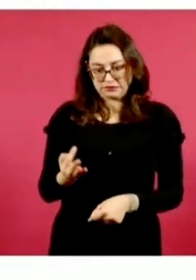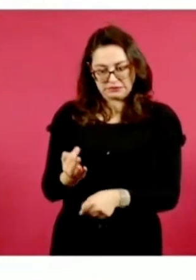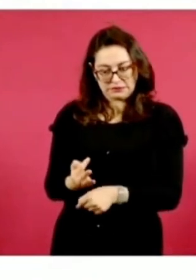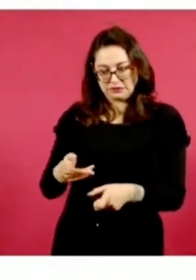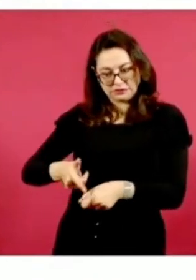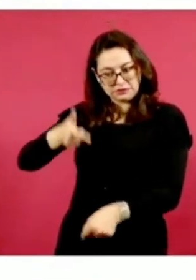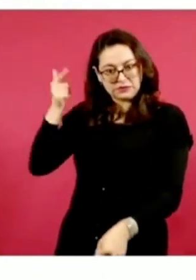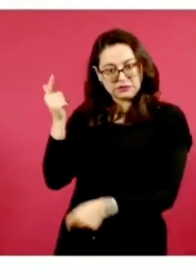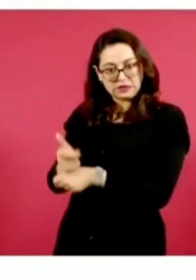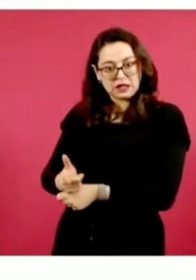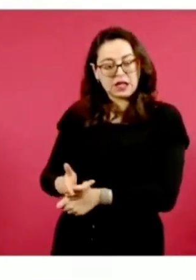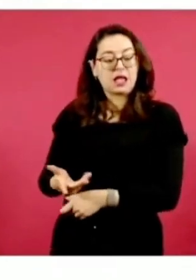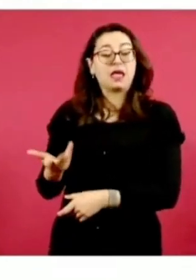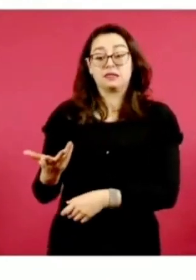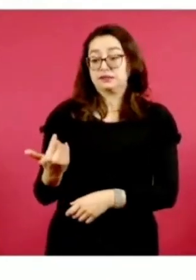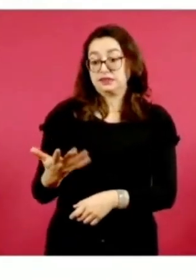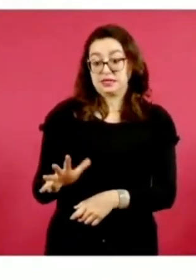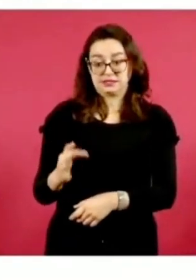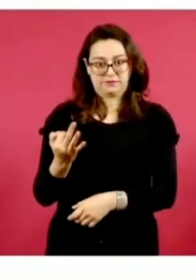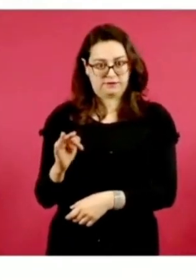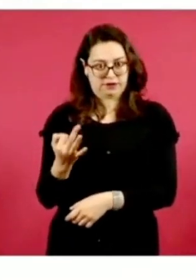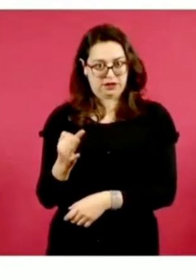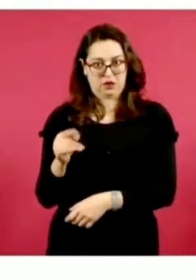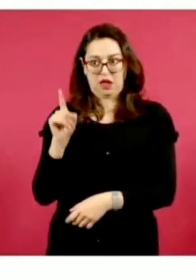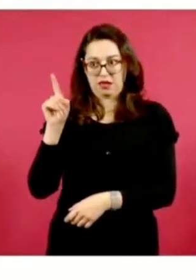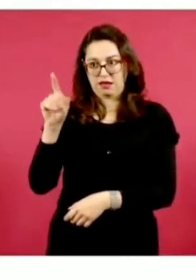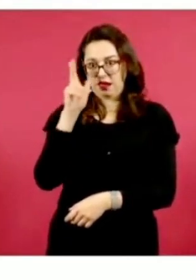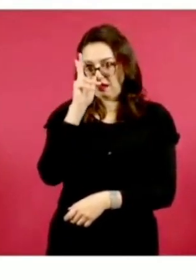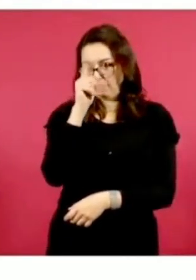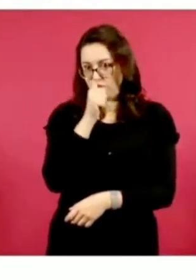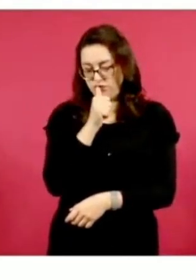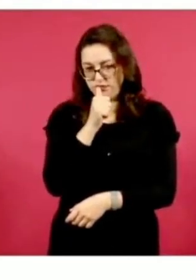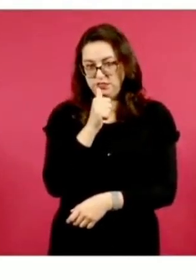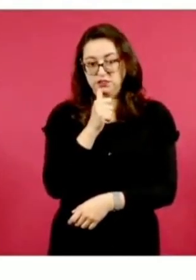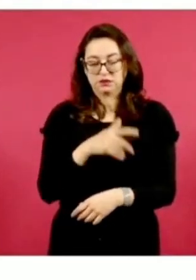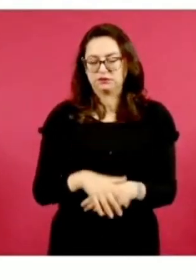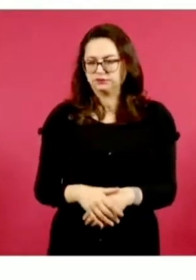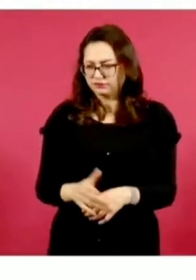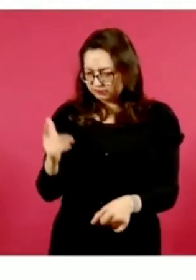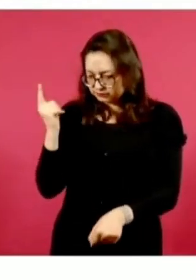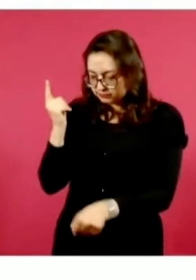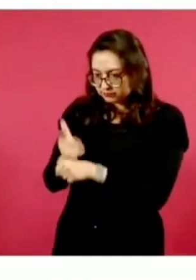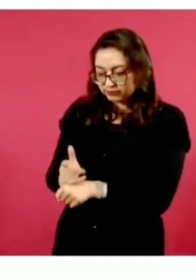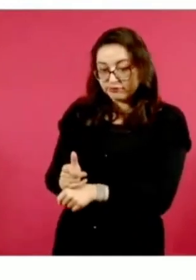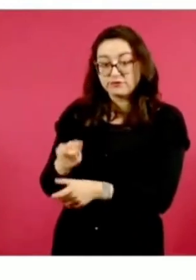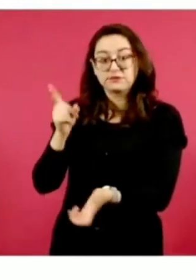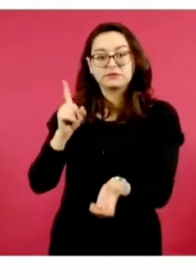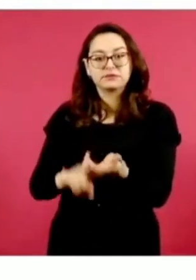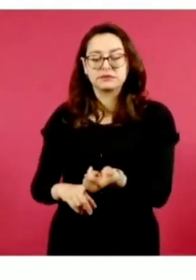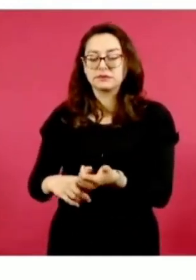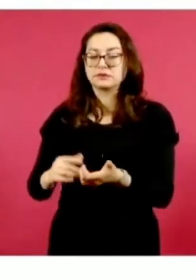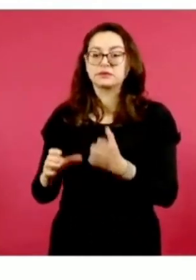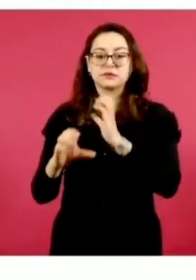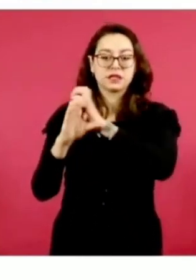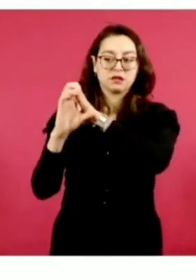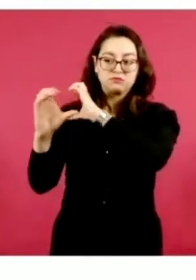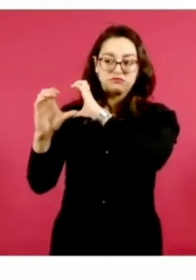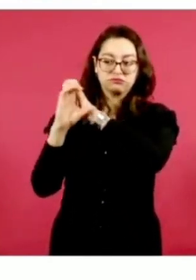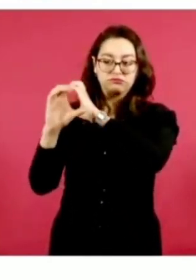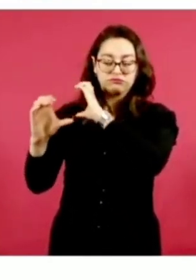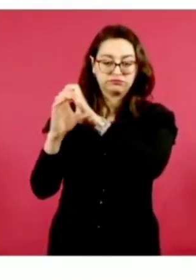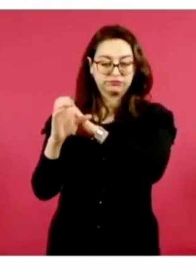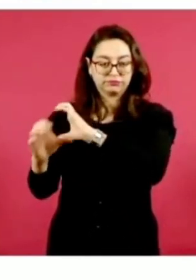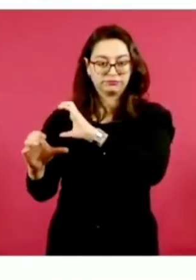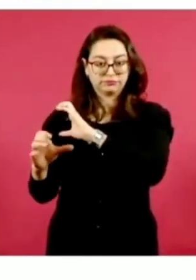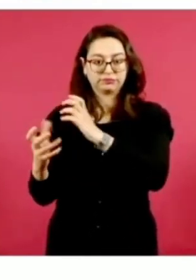República el 10 de febrero en Hermosillo, cuando realizaban el traslado de 251 migrantes asignados en el